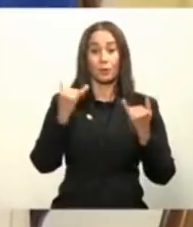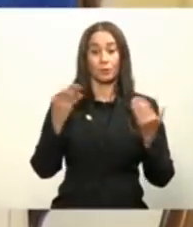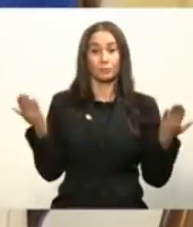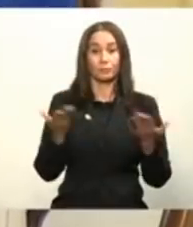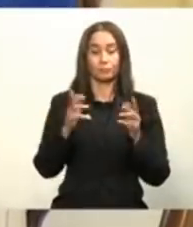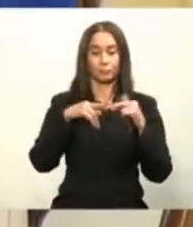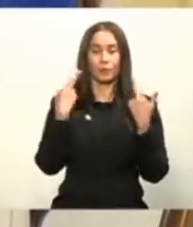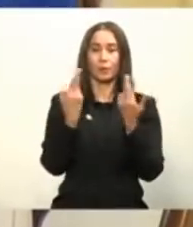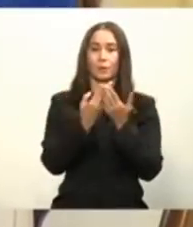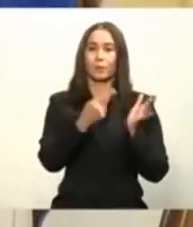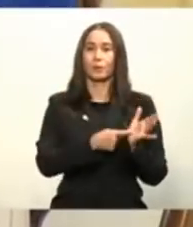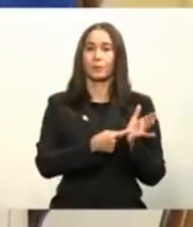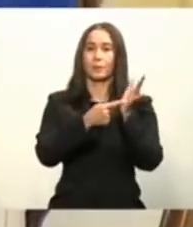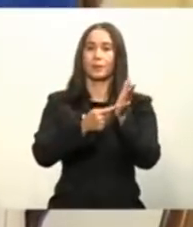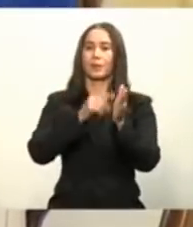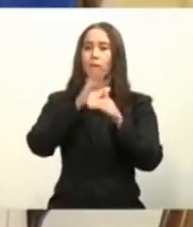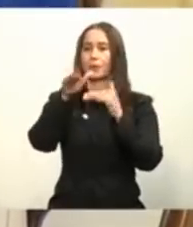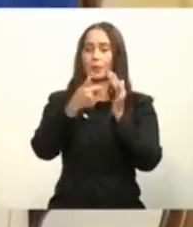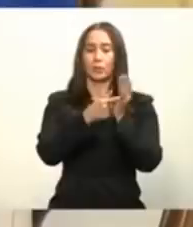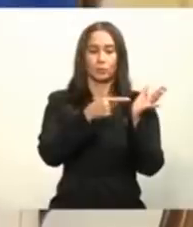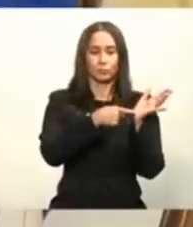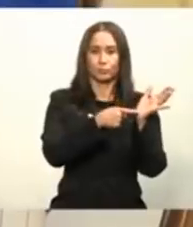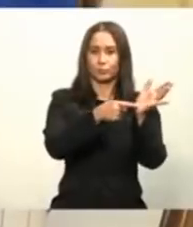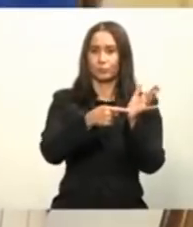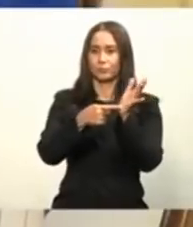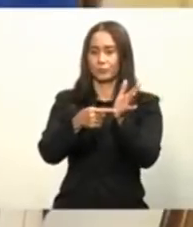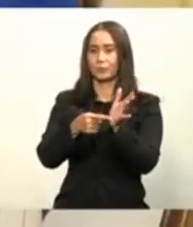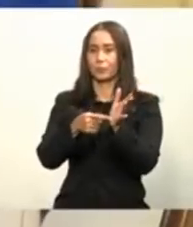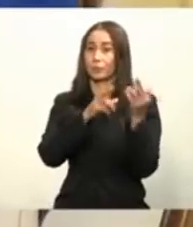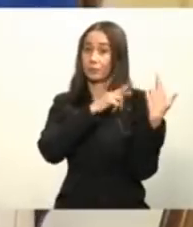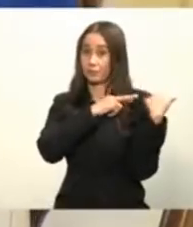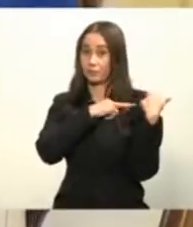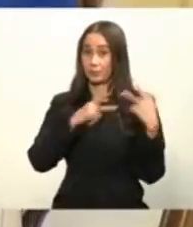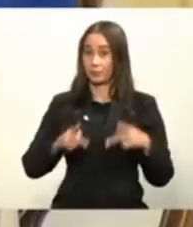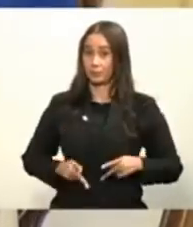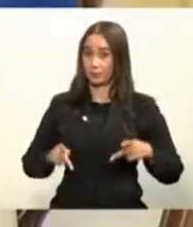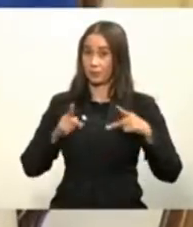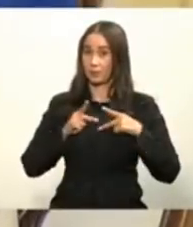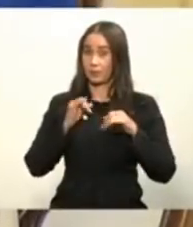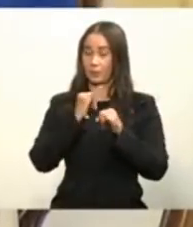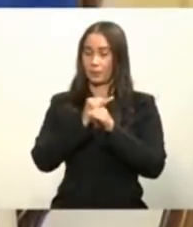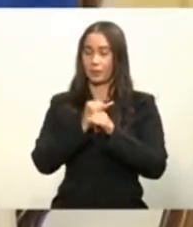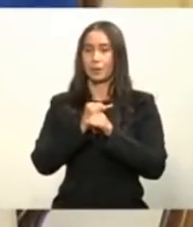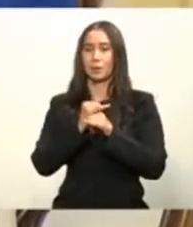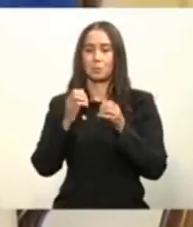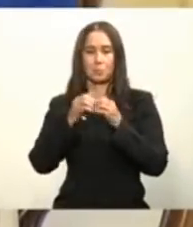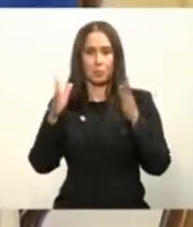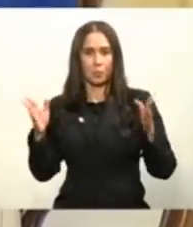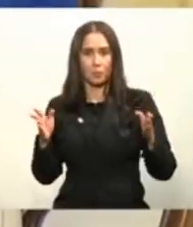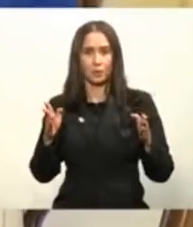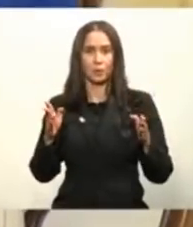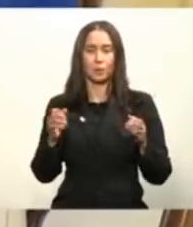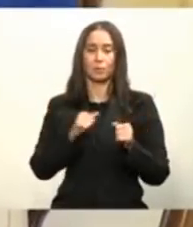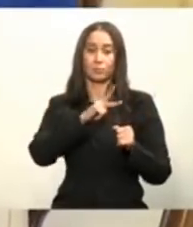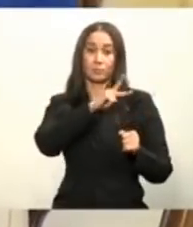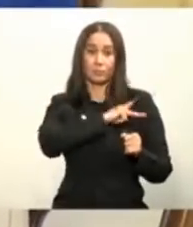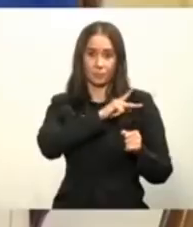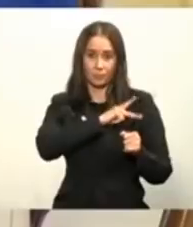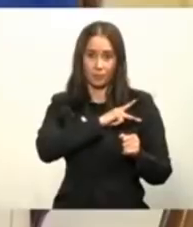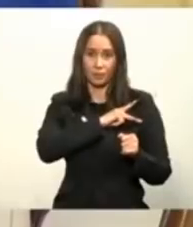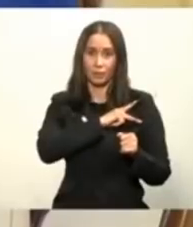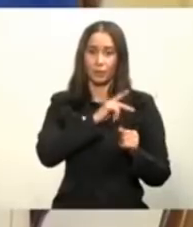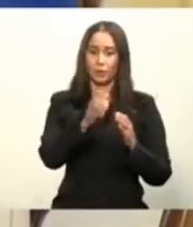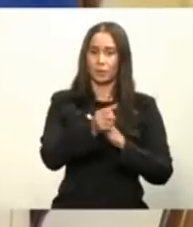representantes de todos los sectores de la vida dominicana, instituciones públicas, empresariado, líderes